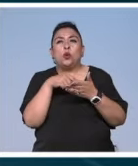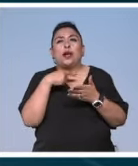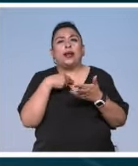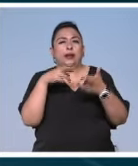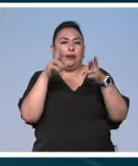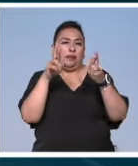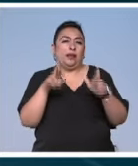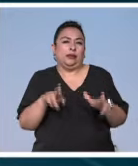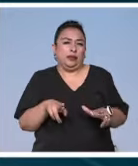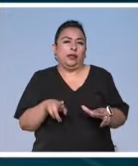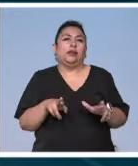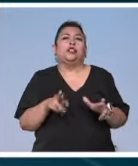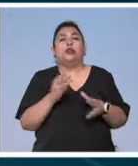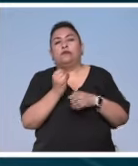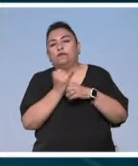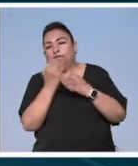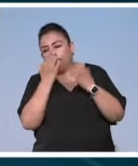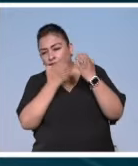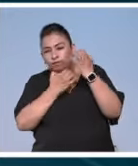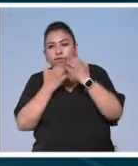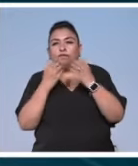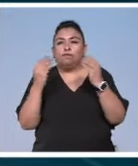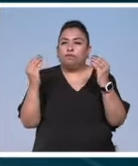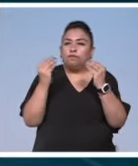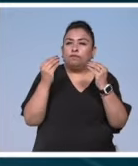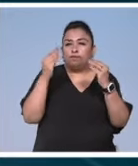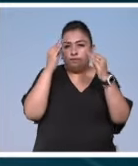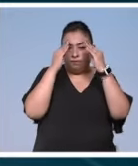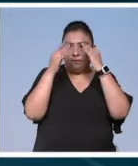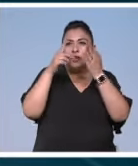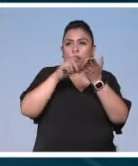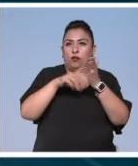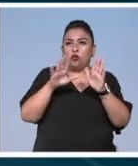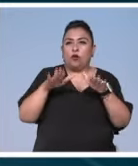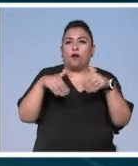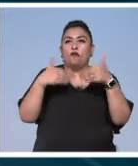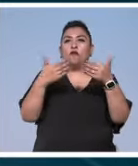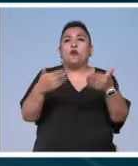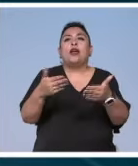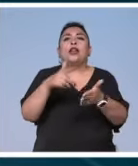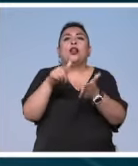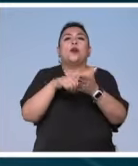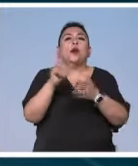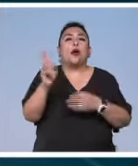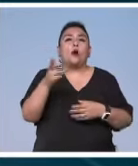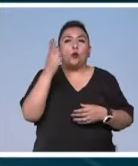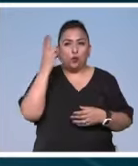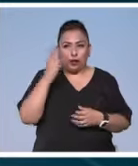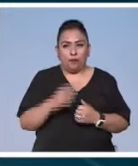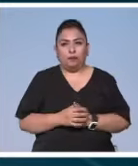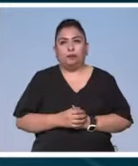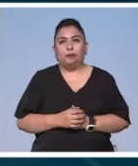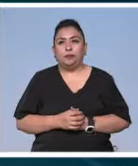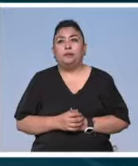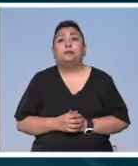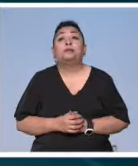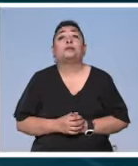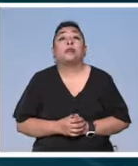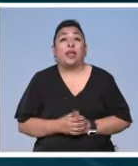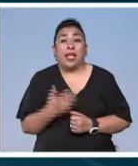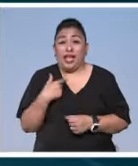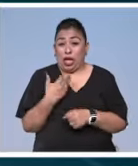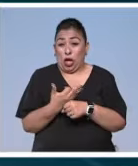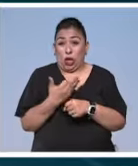representación, análisis, debate y reflexión, dentro y fuera del campus universitario. Estamos